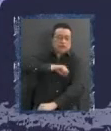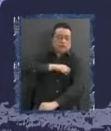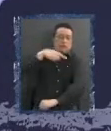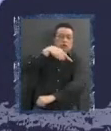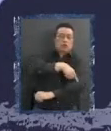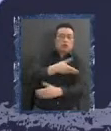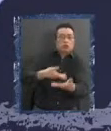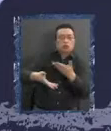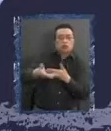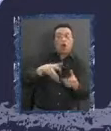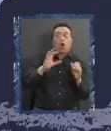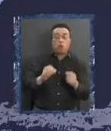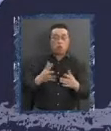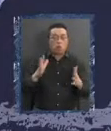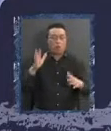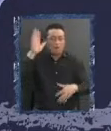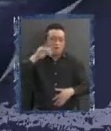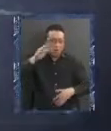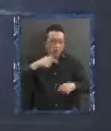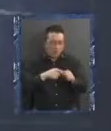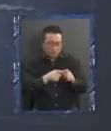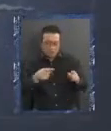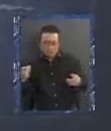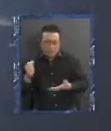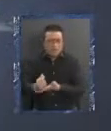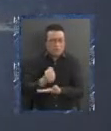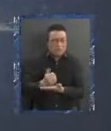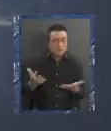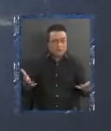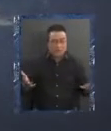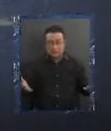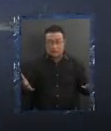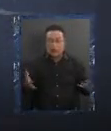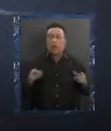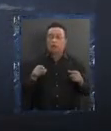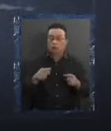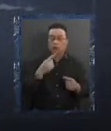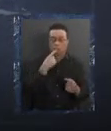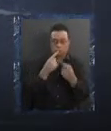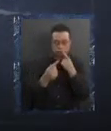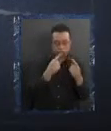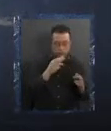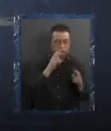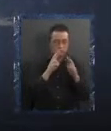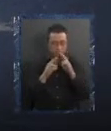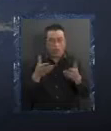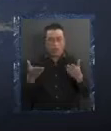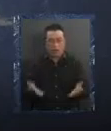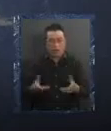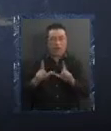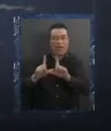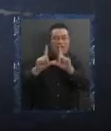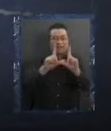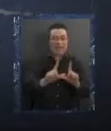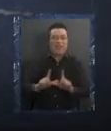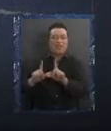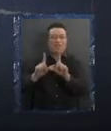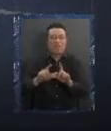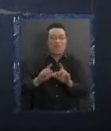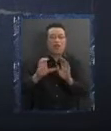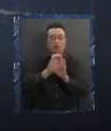riesgo De exceso de burocracia? Aquí comienza Otro espacio de preguntas y respuestas En Radiografía constitucional